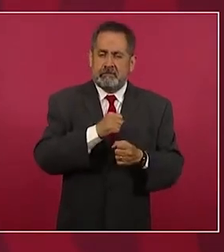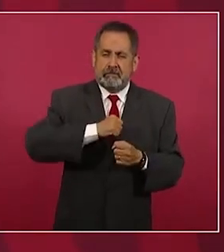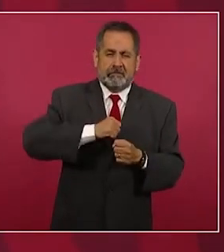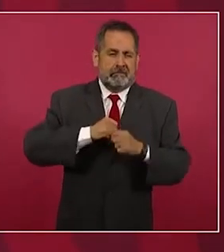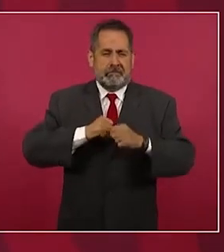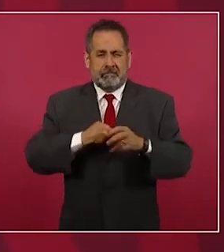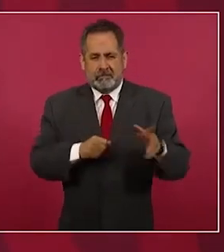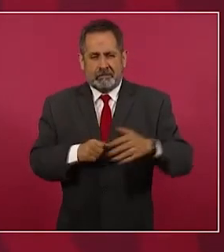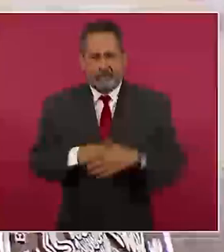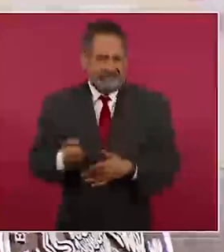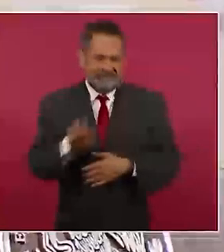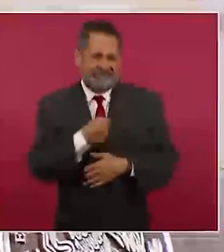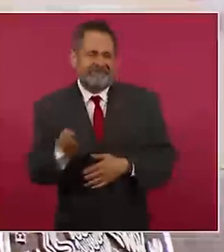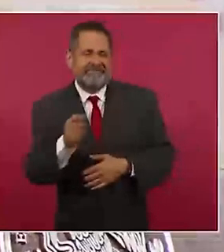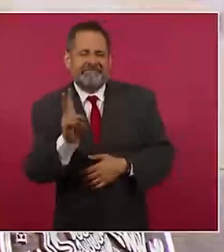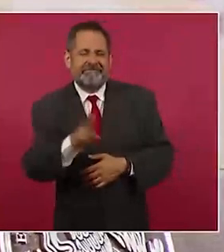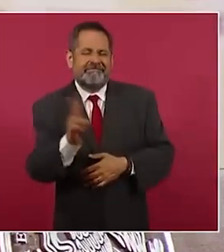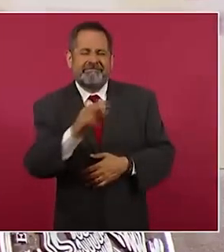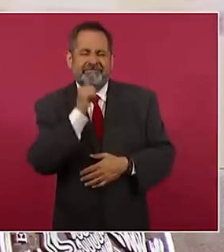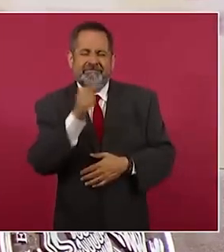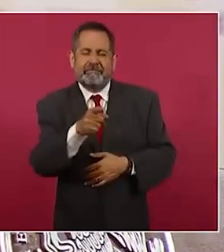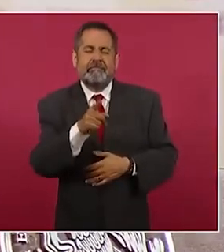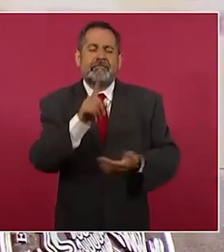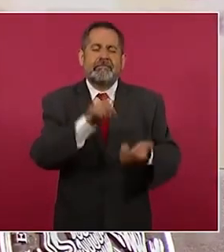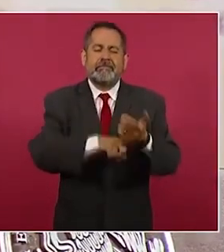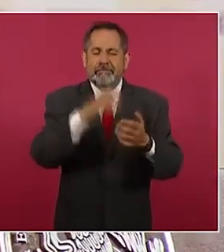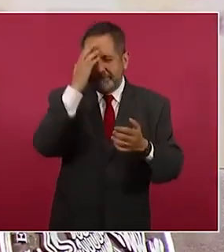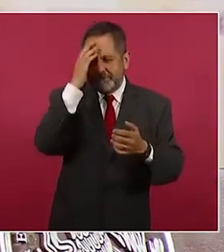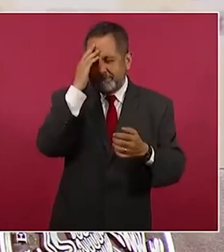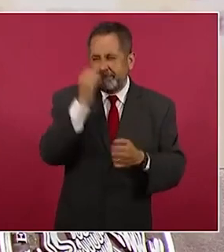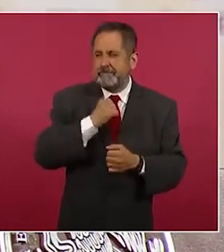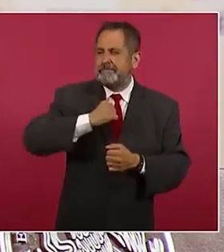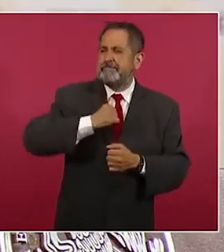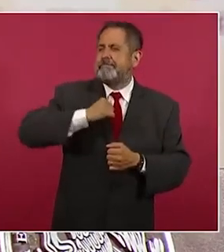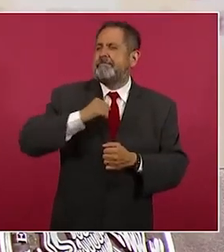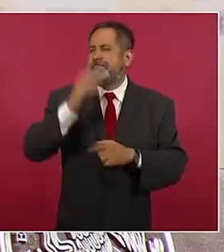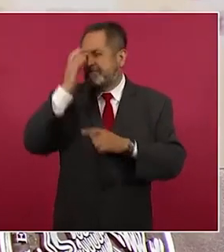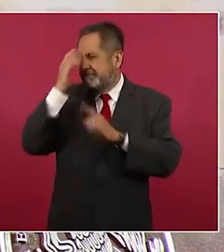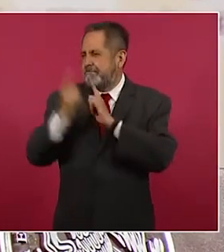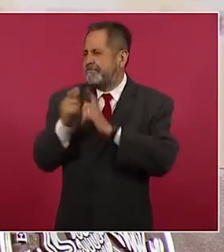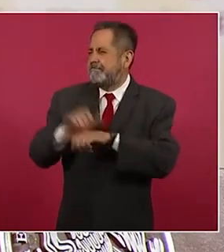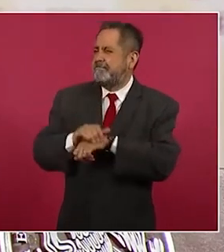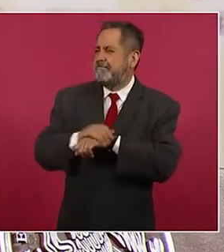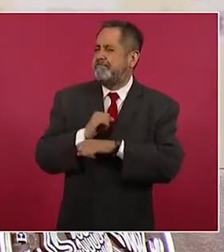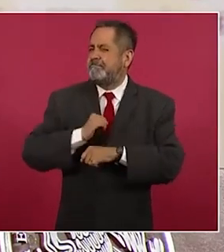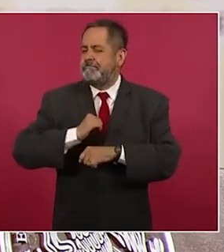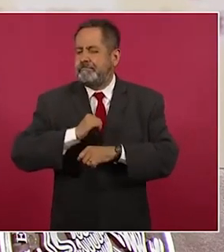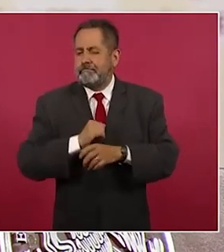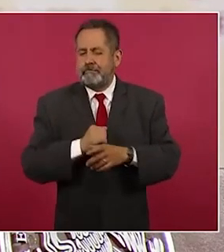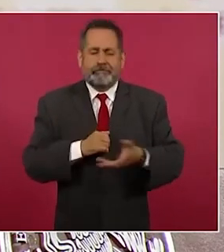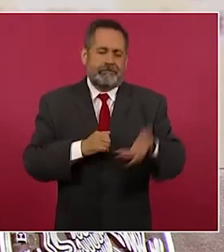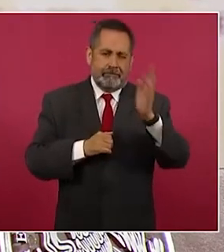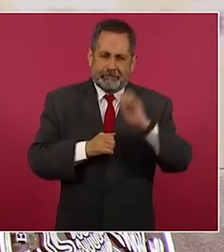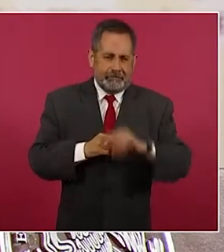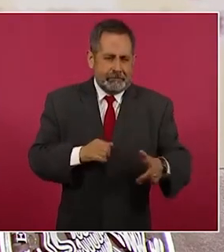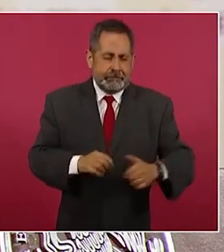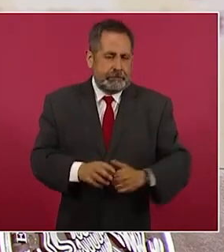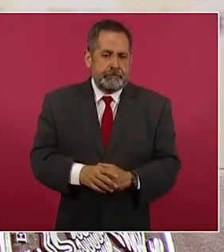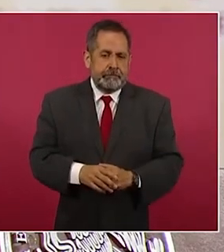no porque sean buenos abogados, sino porque tienen buenas agarraderas, influencias,